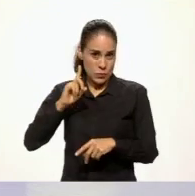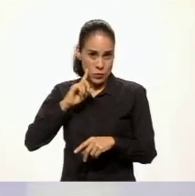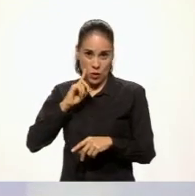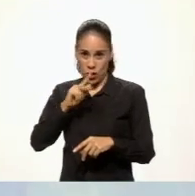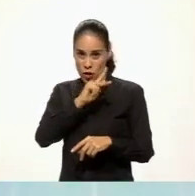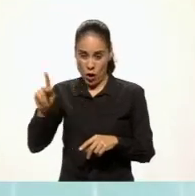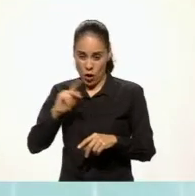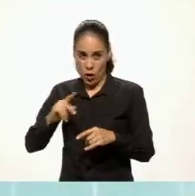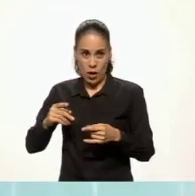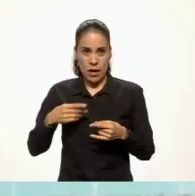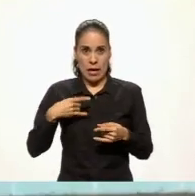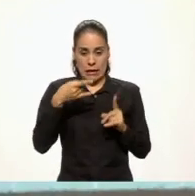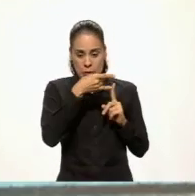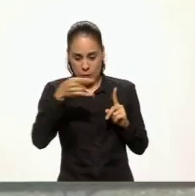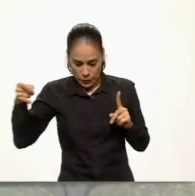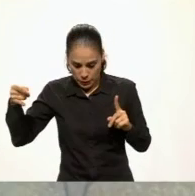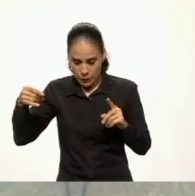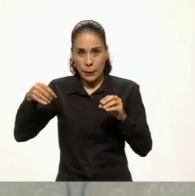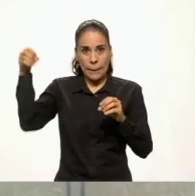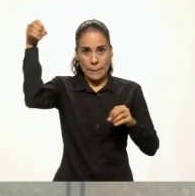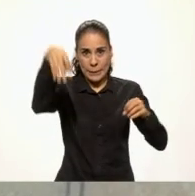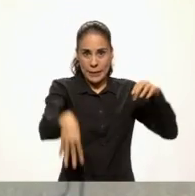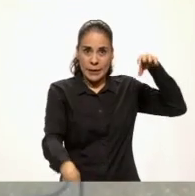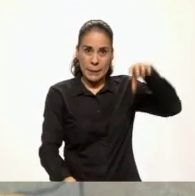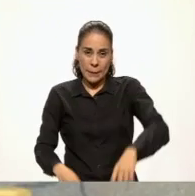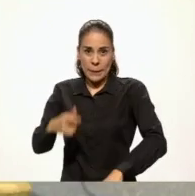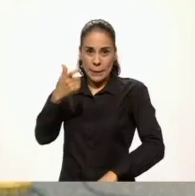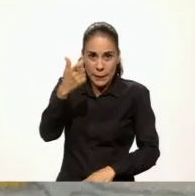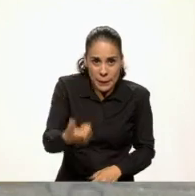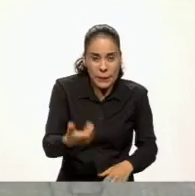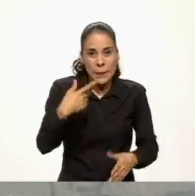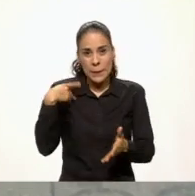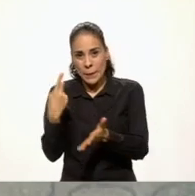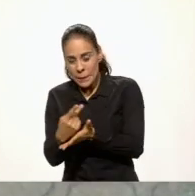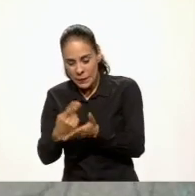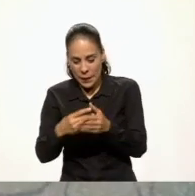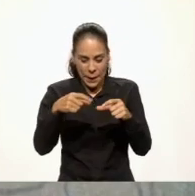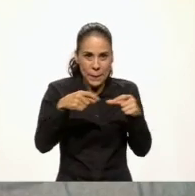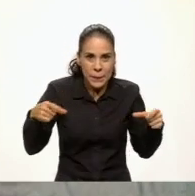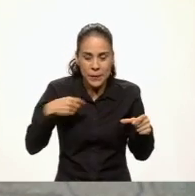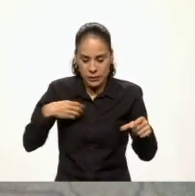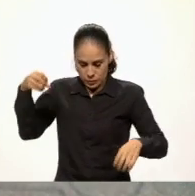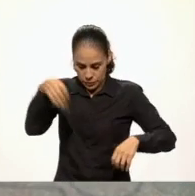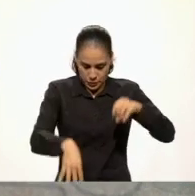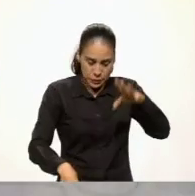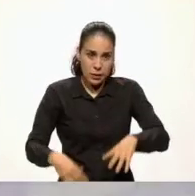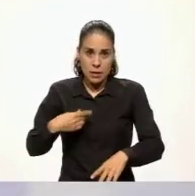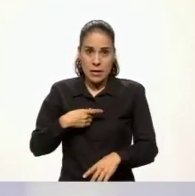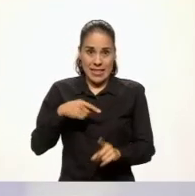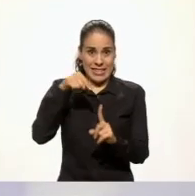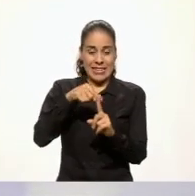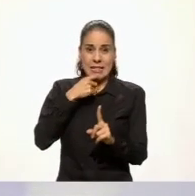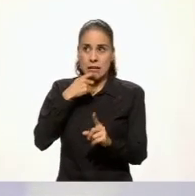lluvias de monedas de plata y billetes que Daniel recogía con su sombrerito de paja para llevárselo a su madre.